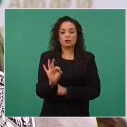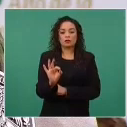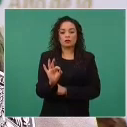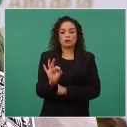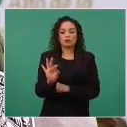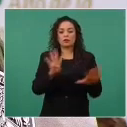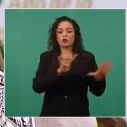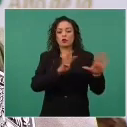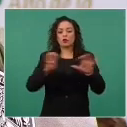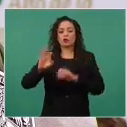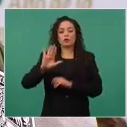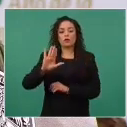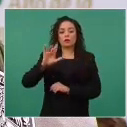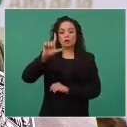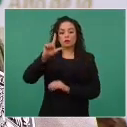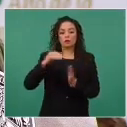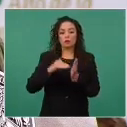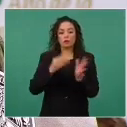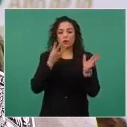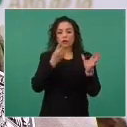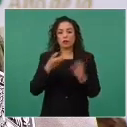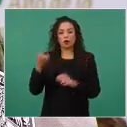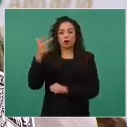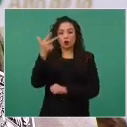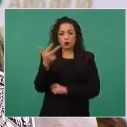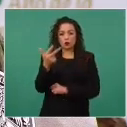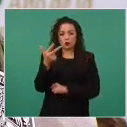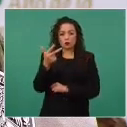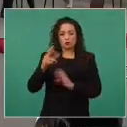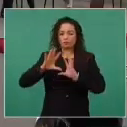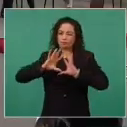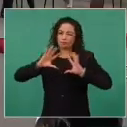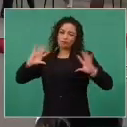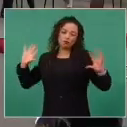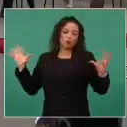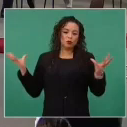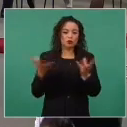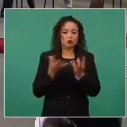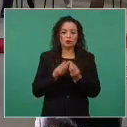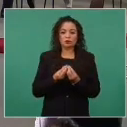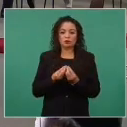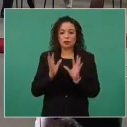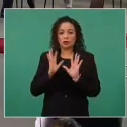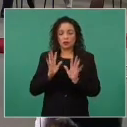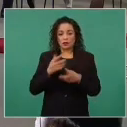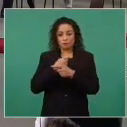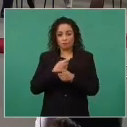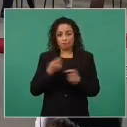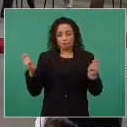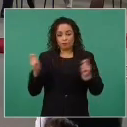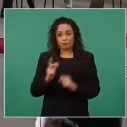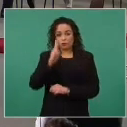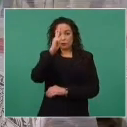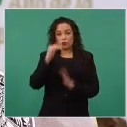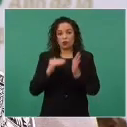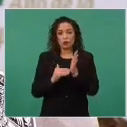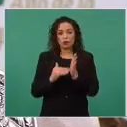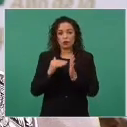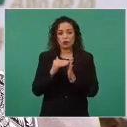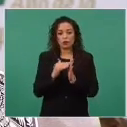457 mil 308. Total de piezas a distribuir son 8 millones